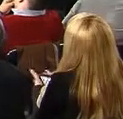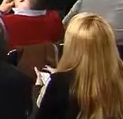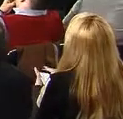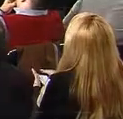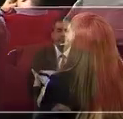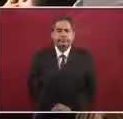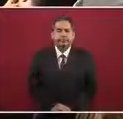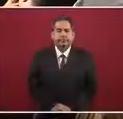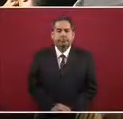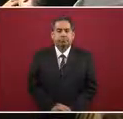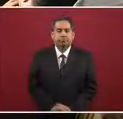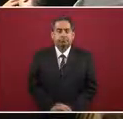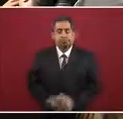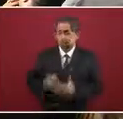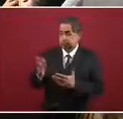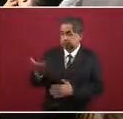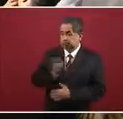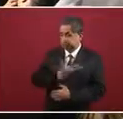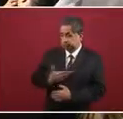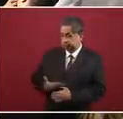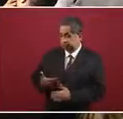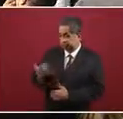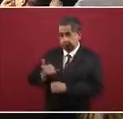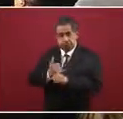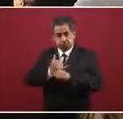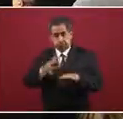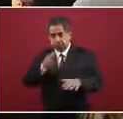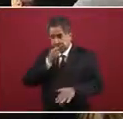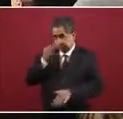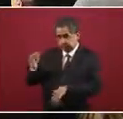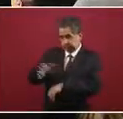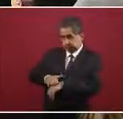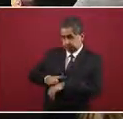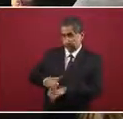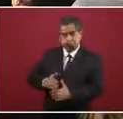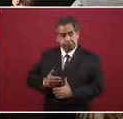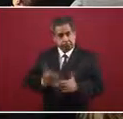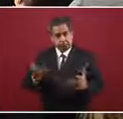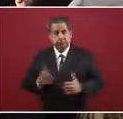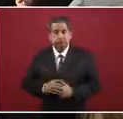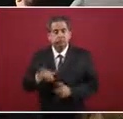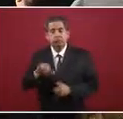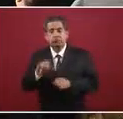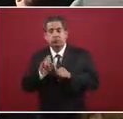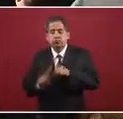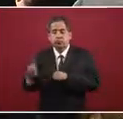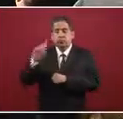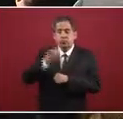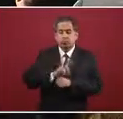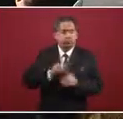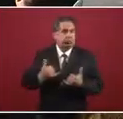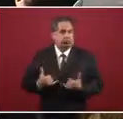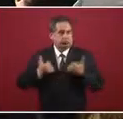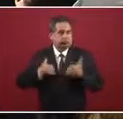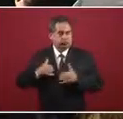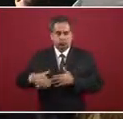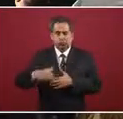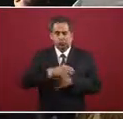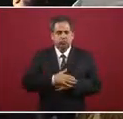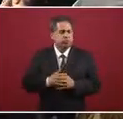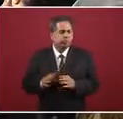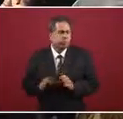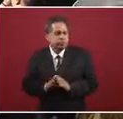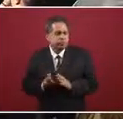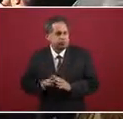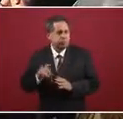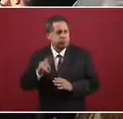Bueno, presidente, informarle hoy, Día de la Juventud, cómo vamos en números en